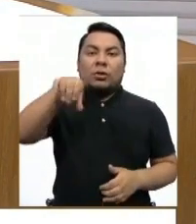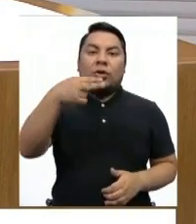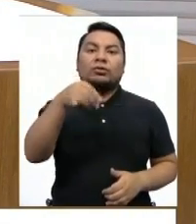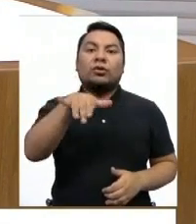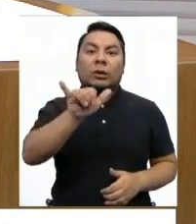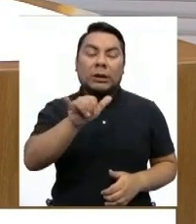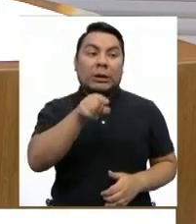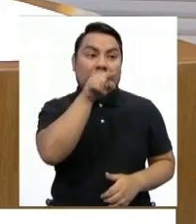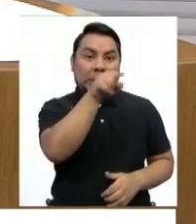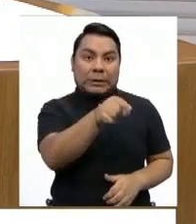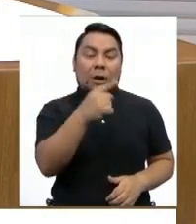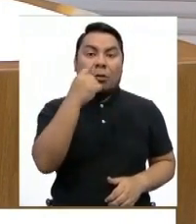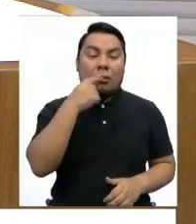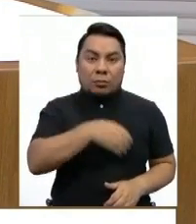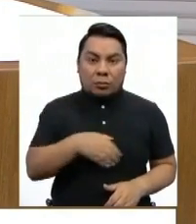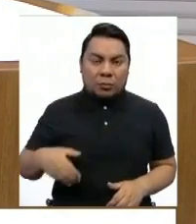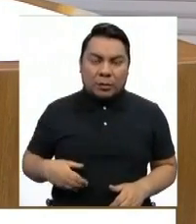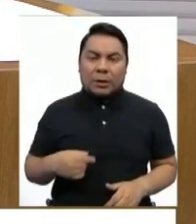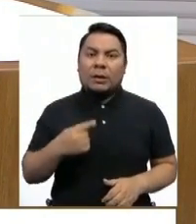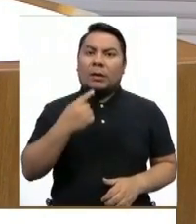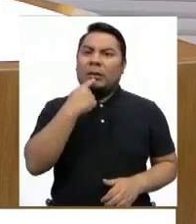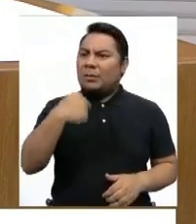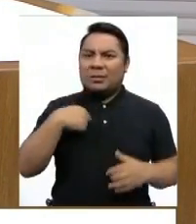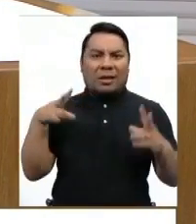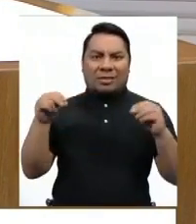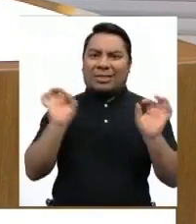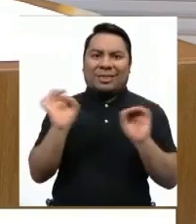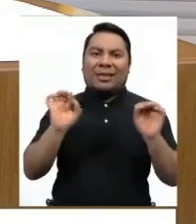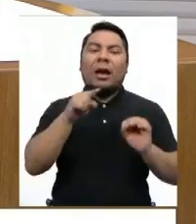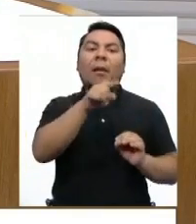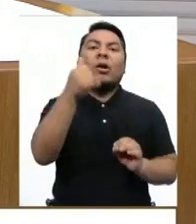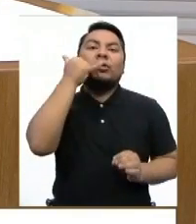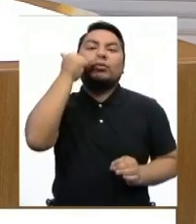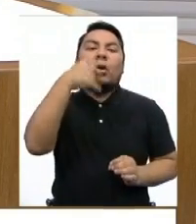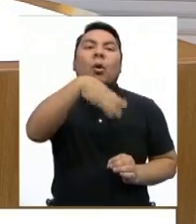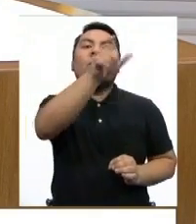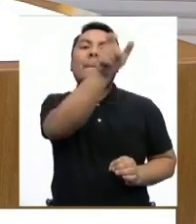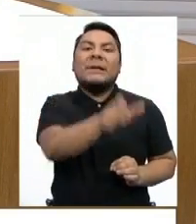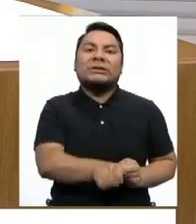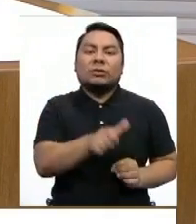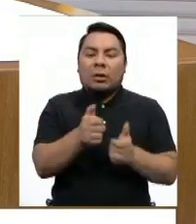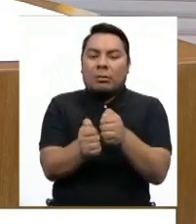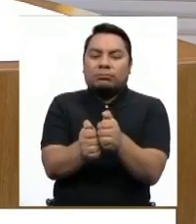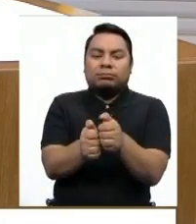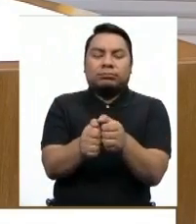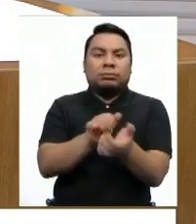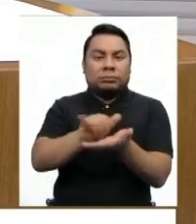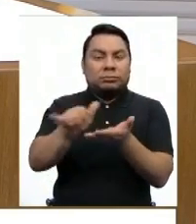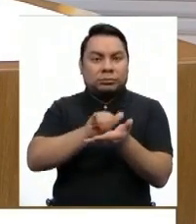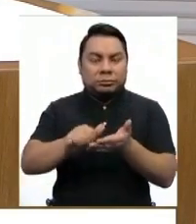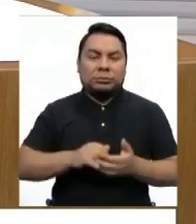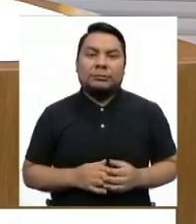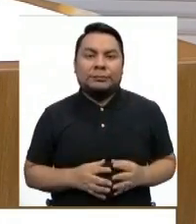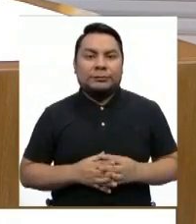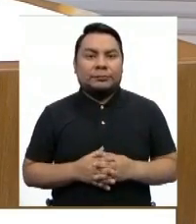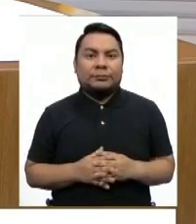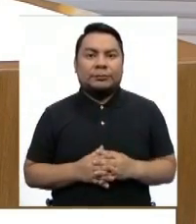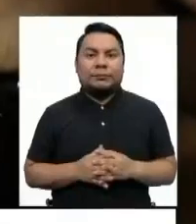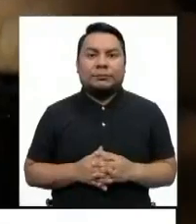respecto el parlamentario de Acción Popular culpó a un tercero de haber manipulado su celular y de enviar los mensajes de la polémica.